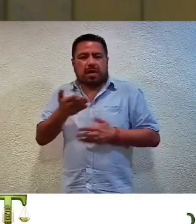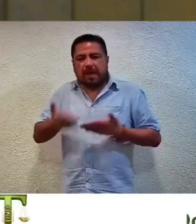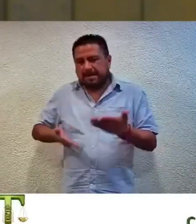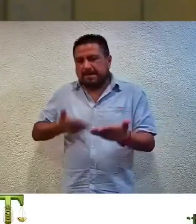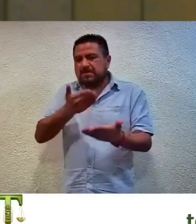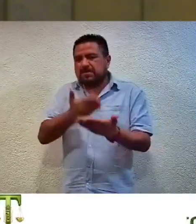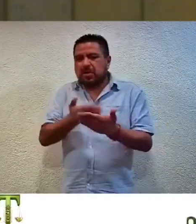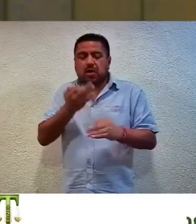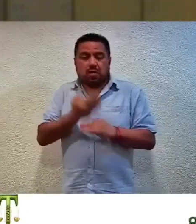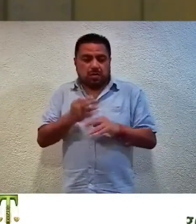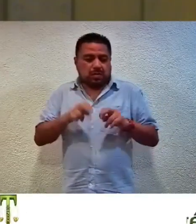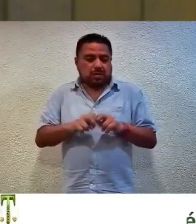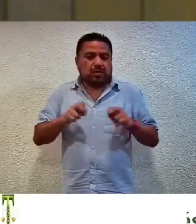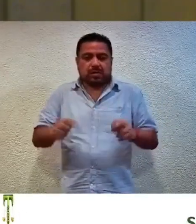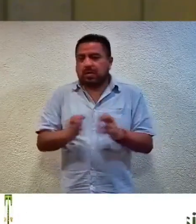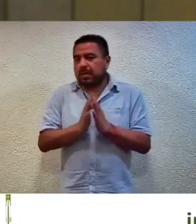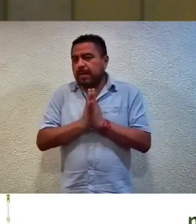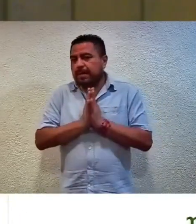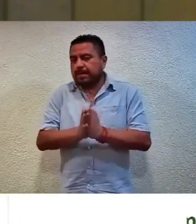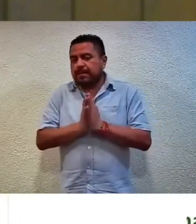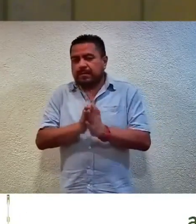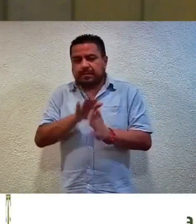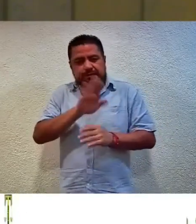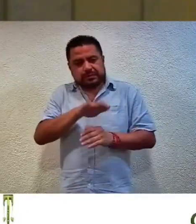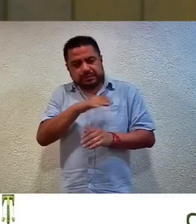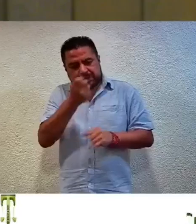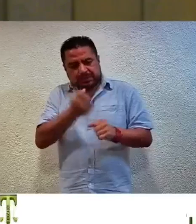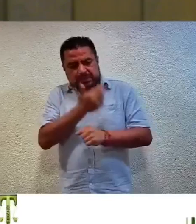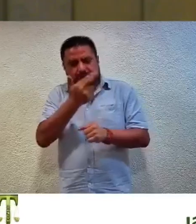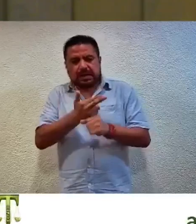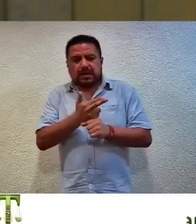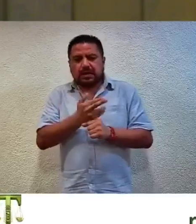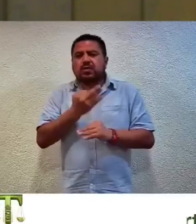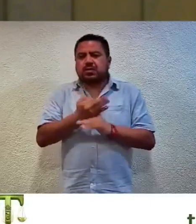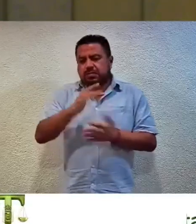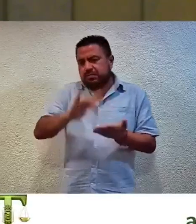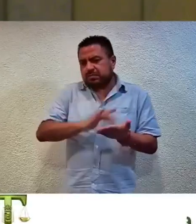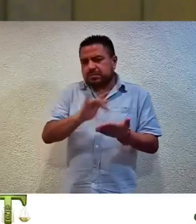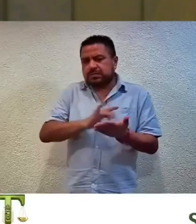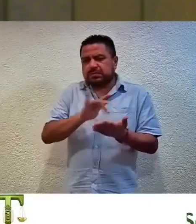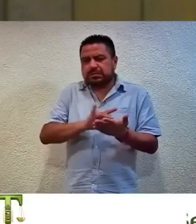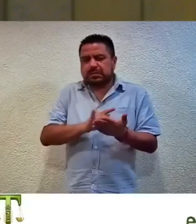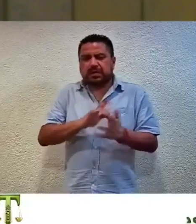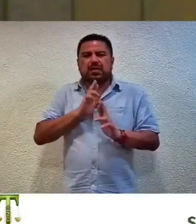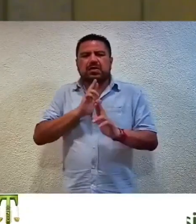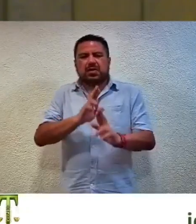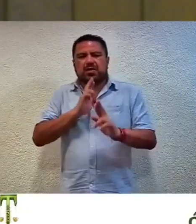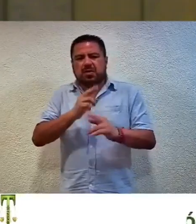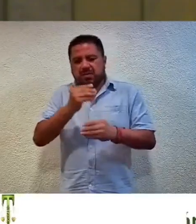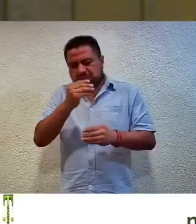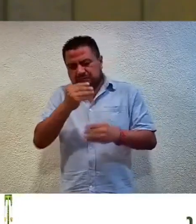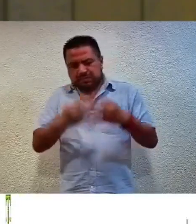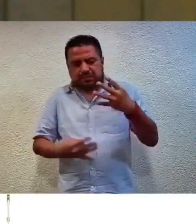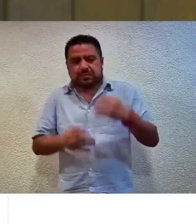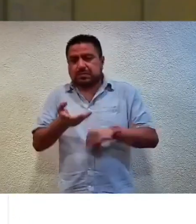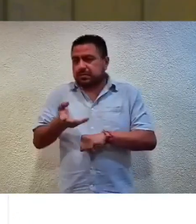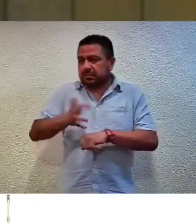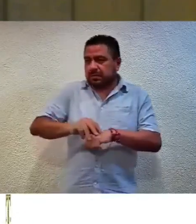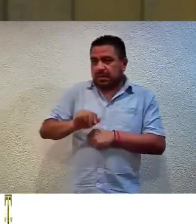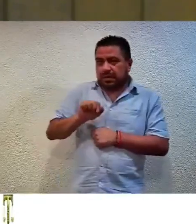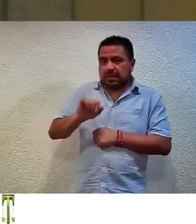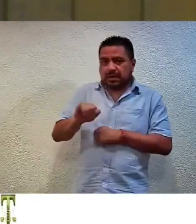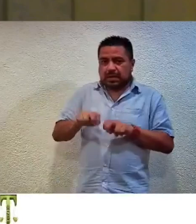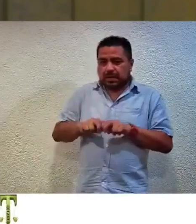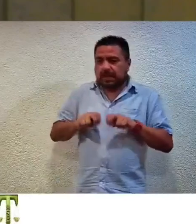en esta sesión. Por lo tanto, le solicito, secretaria general de acuerdos, nos apoye con la cuenta de resolutivos del mismo. Con la autorización del